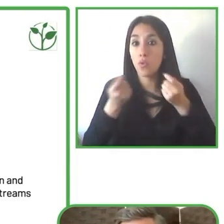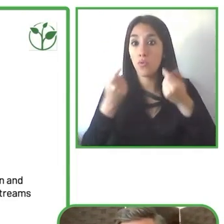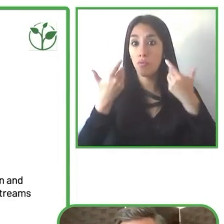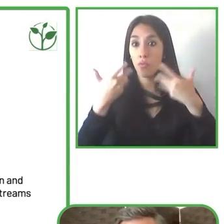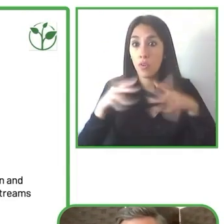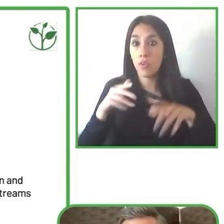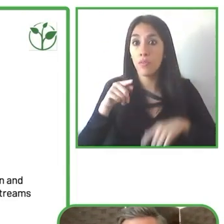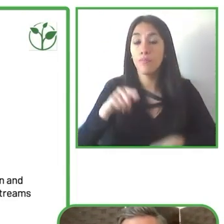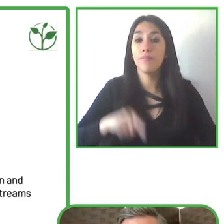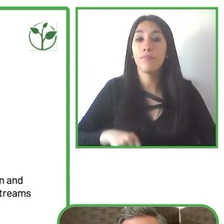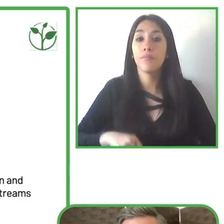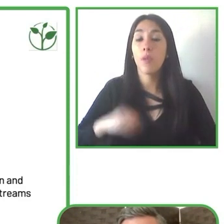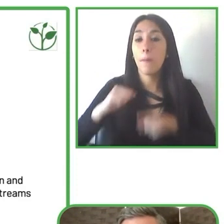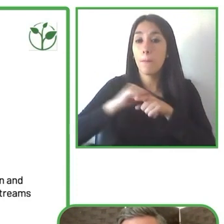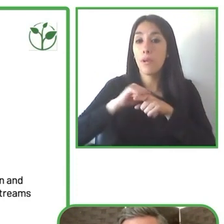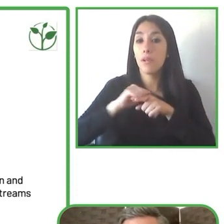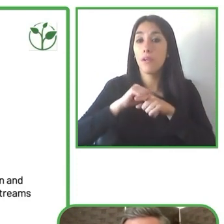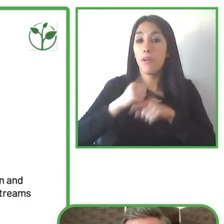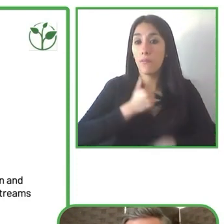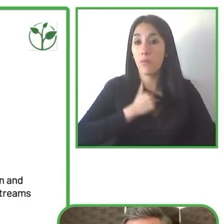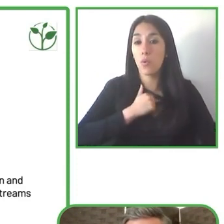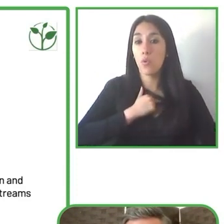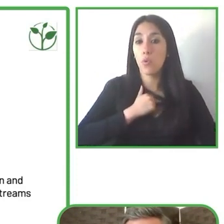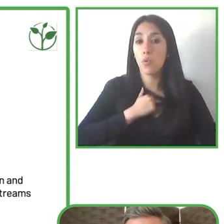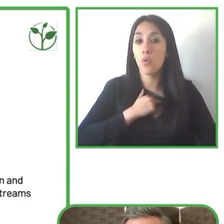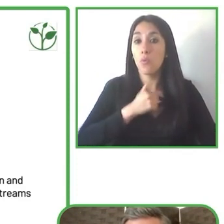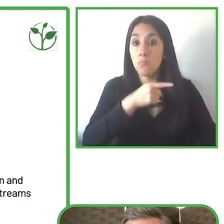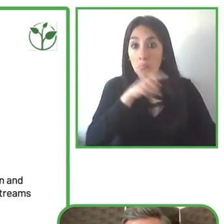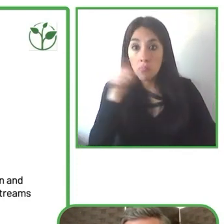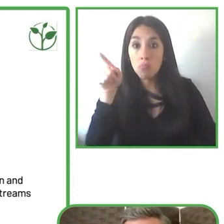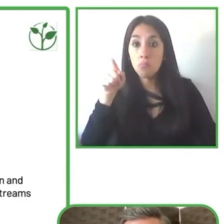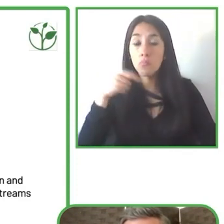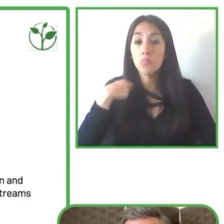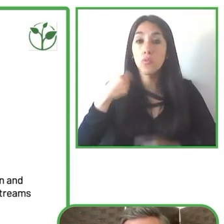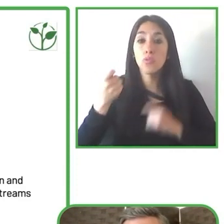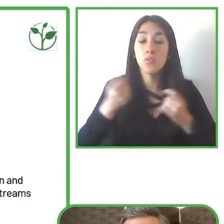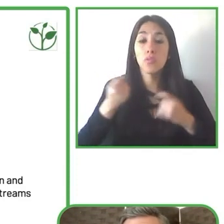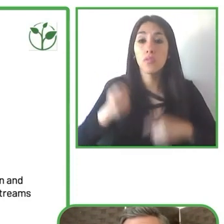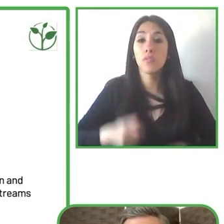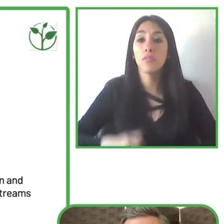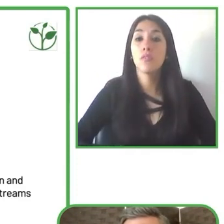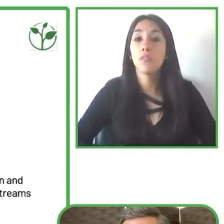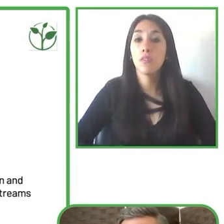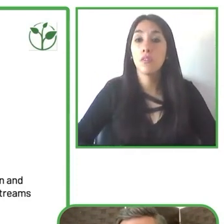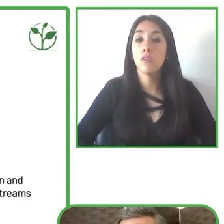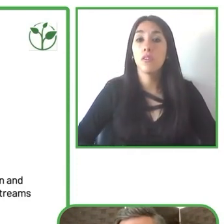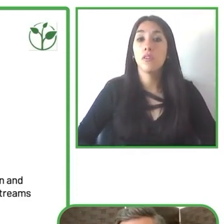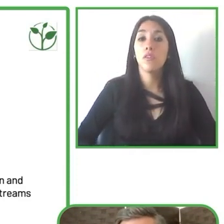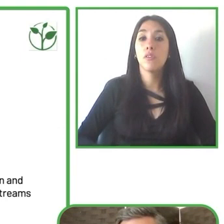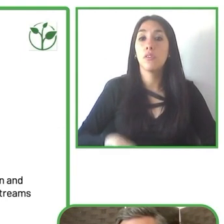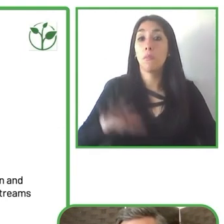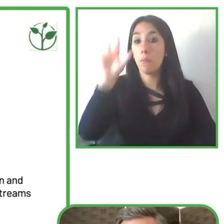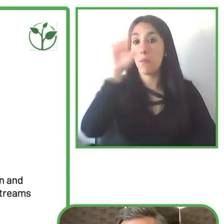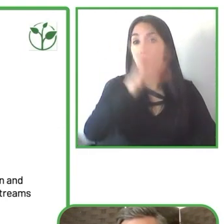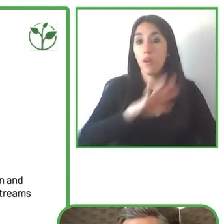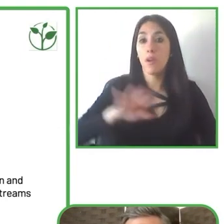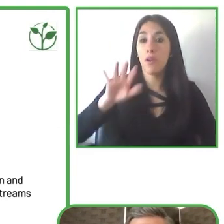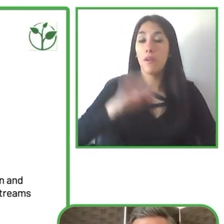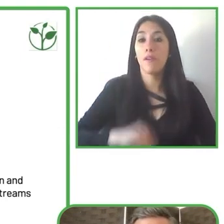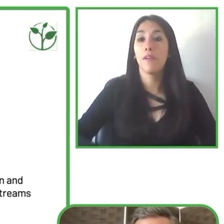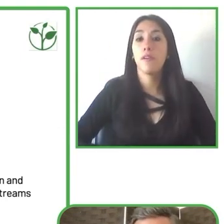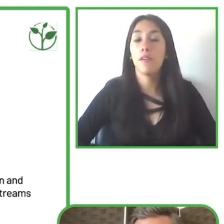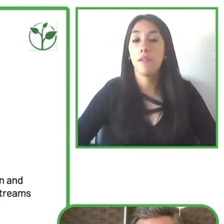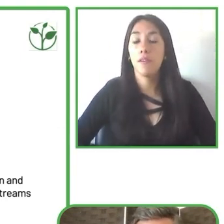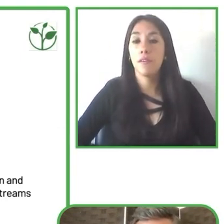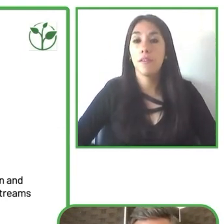negocios que son parte de nuestro colectivo global pensamos que estos negocios tienen en común hay tres